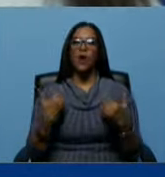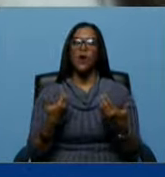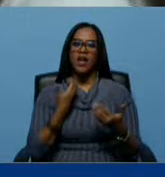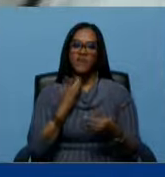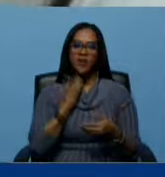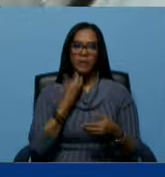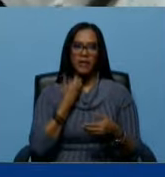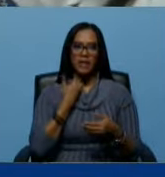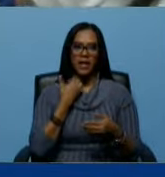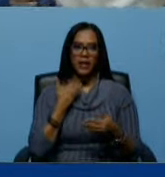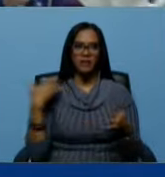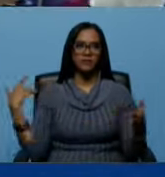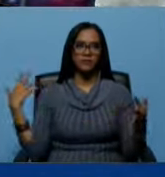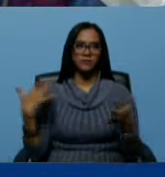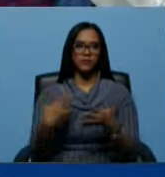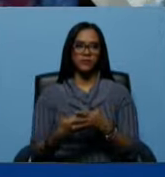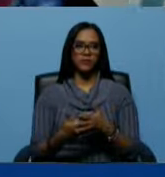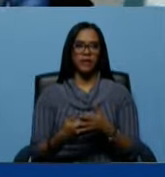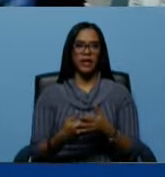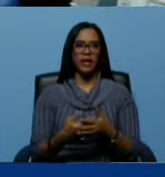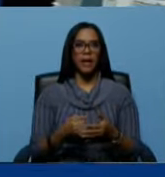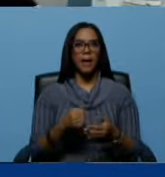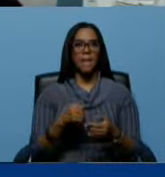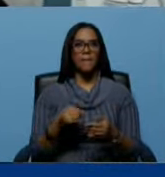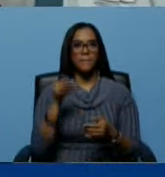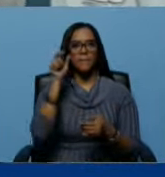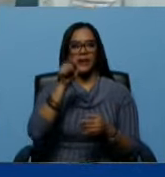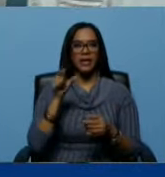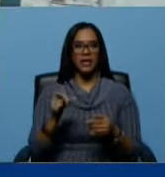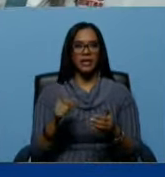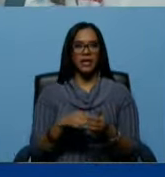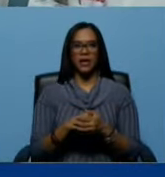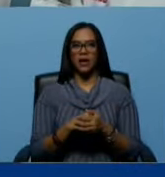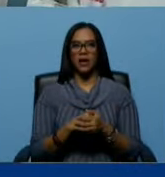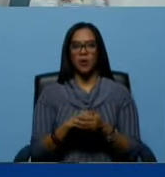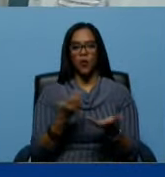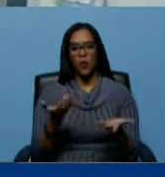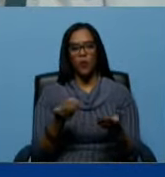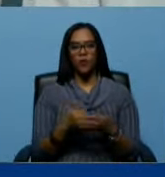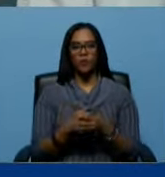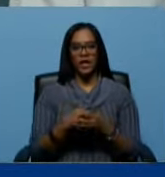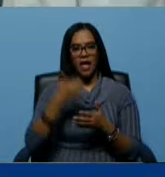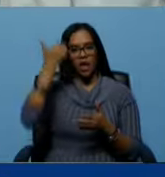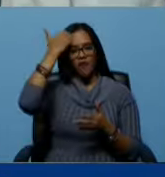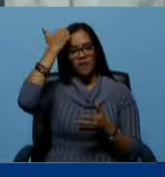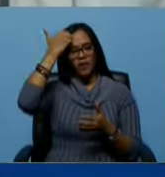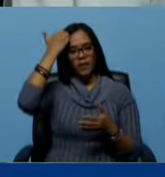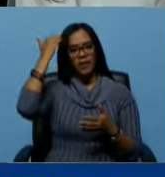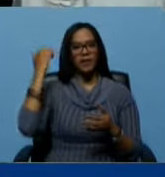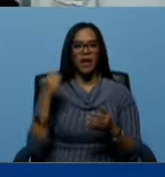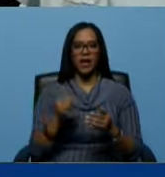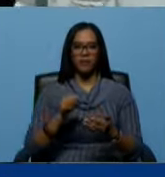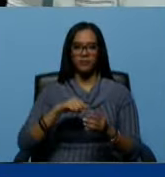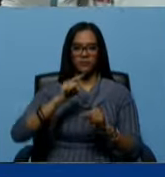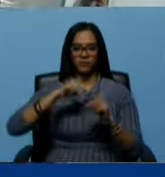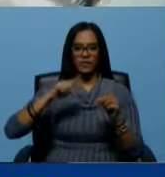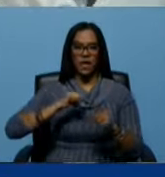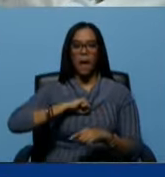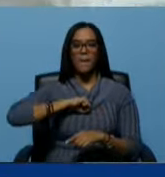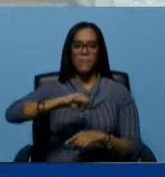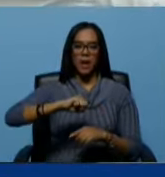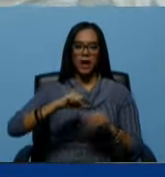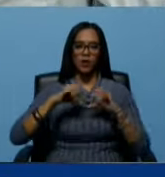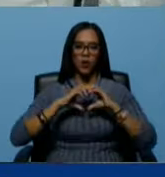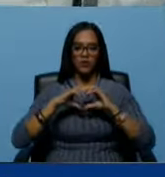pacientes que llegan aquí con un ACV, pacientes que presentan también infarto agudo del